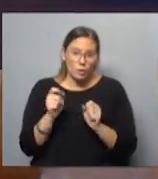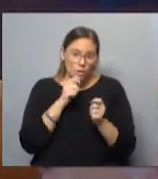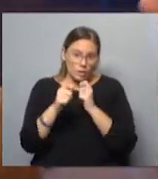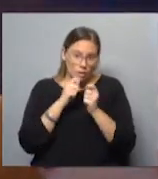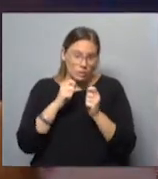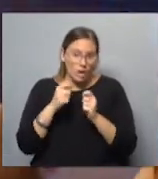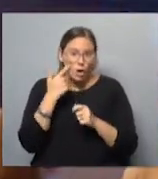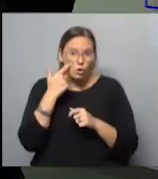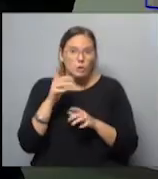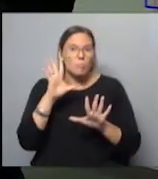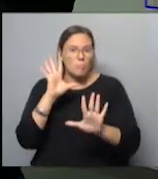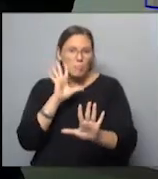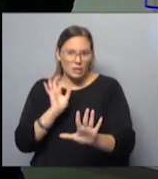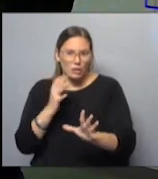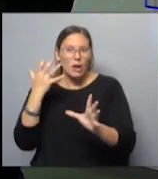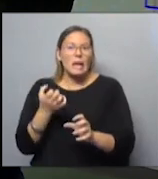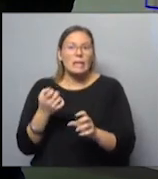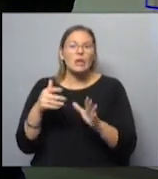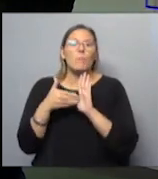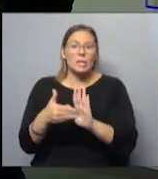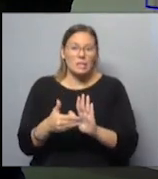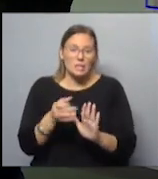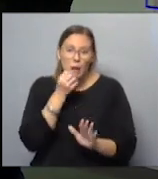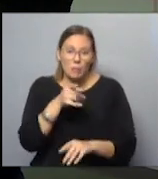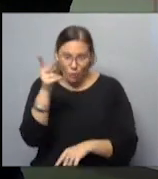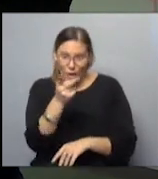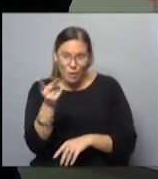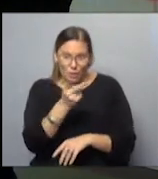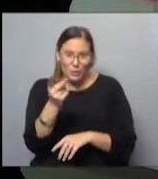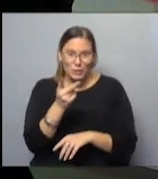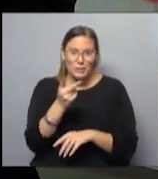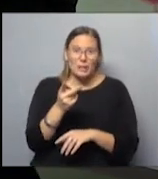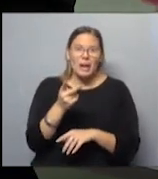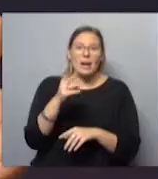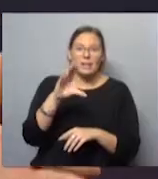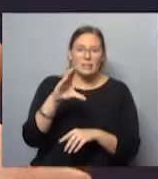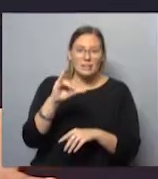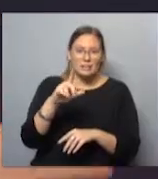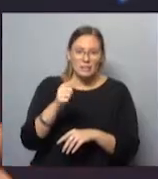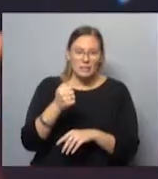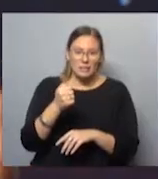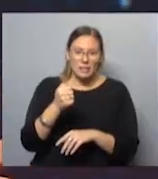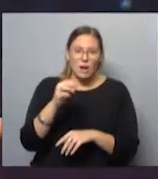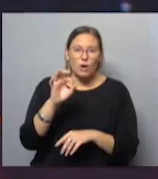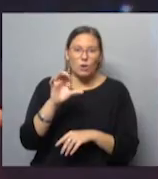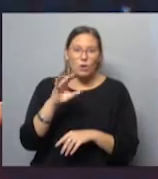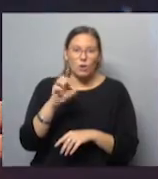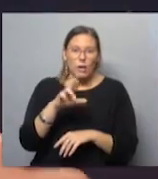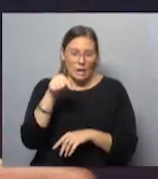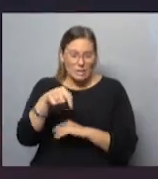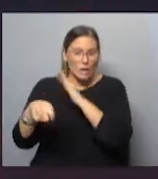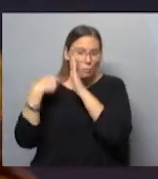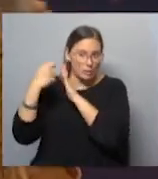entrevista? Perdón, pero creo como que presentarlo mejor a ellos. En el sentido, Cecilia Caballero y Oscar Esteves, que además de esta